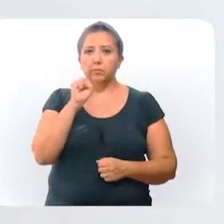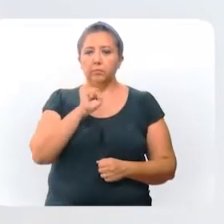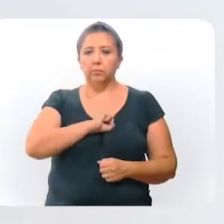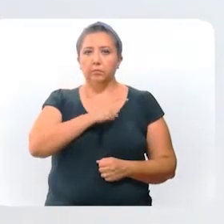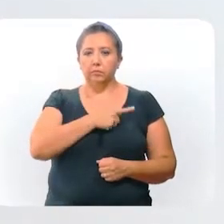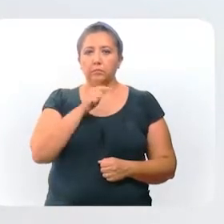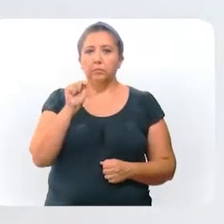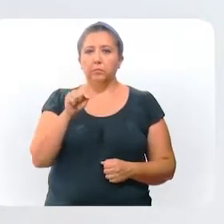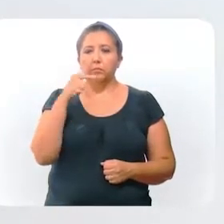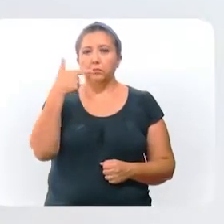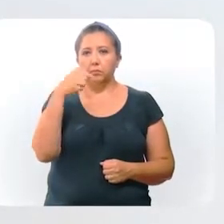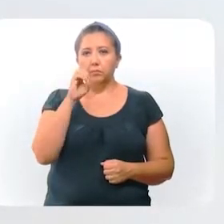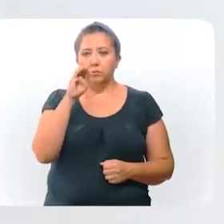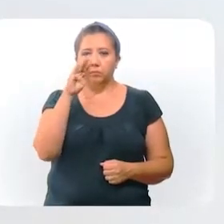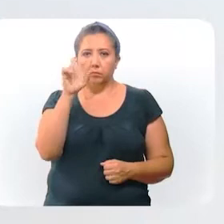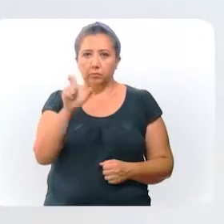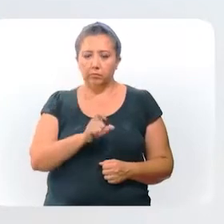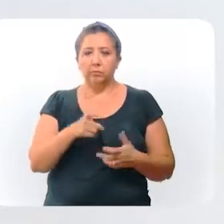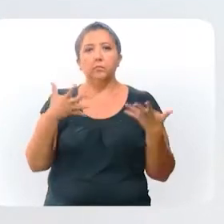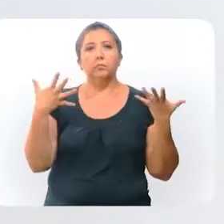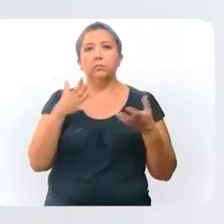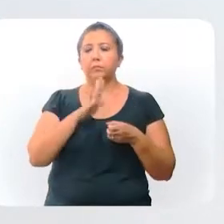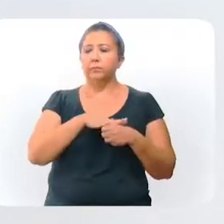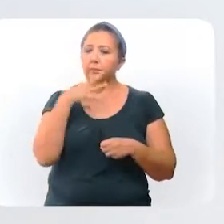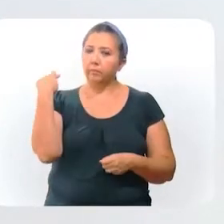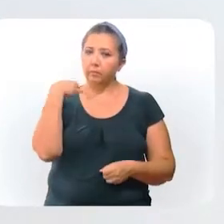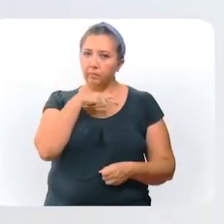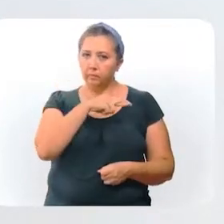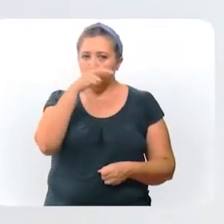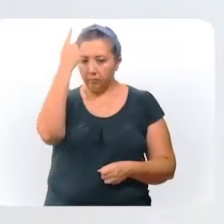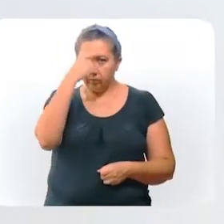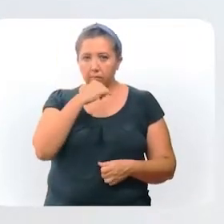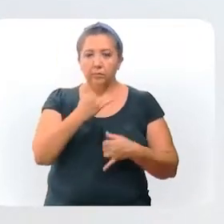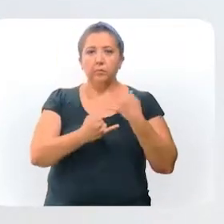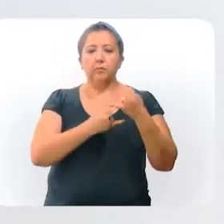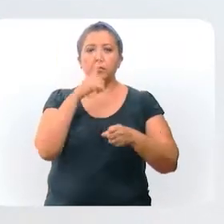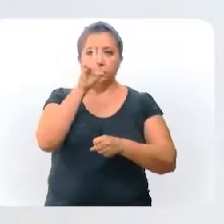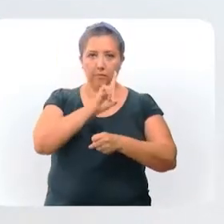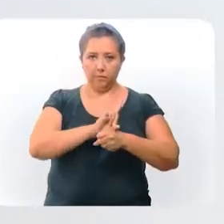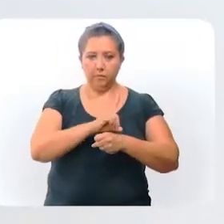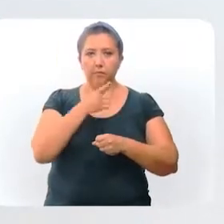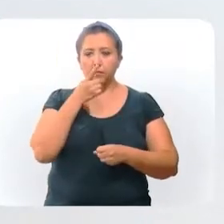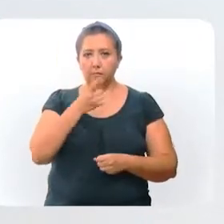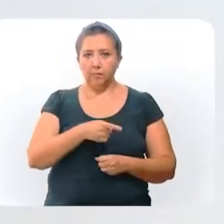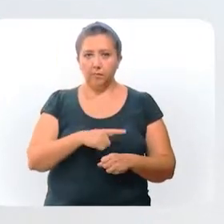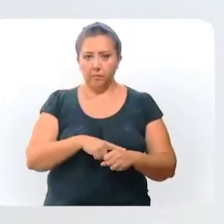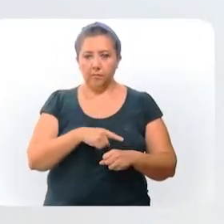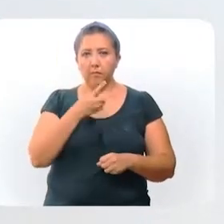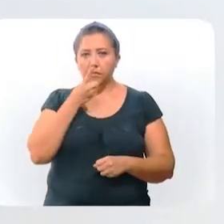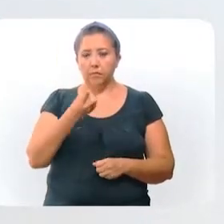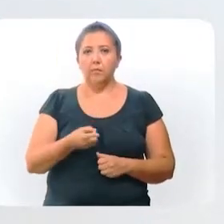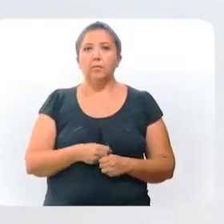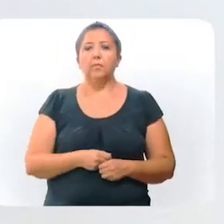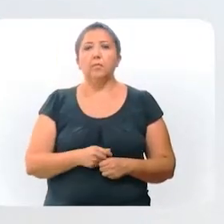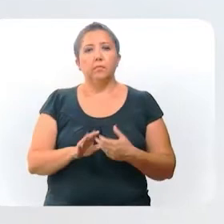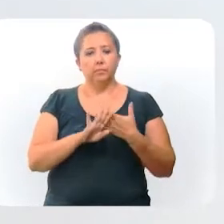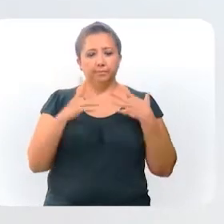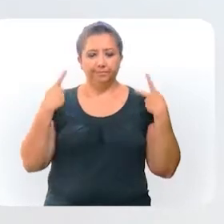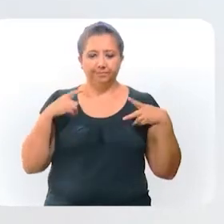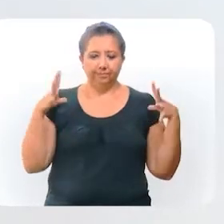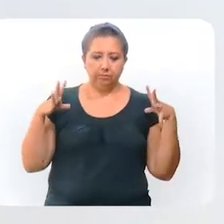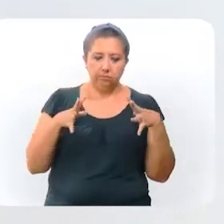.mx a hacerlo lo más pronto posible para acudir el día que les corresponda y evitar aglomeraciones.